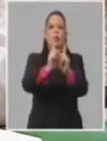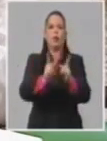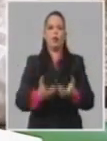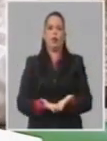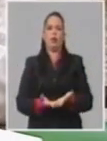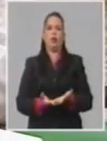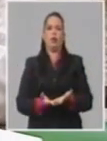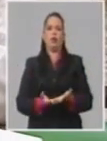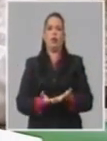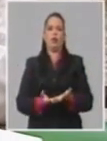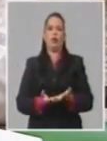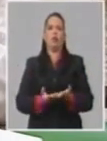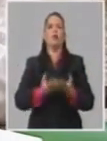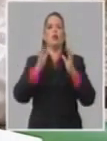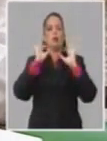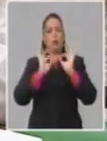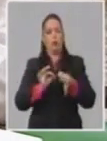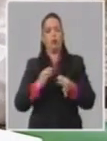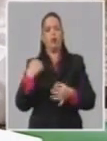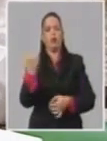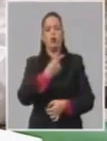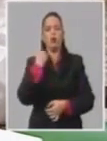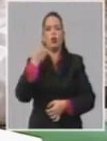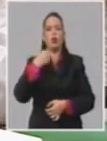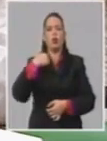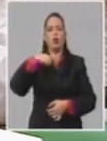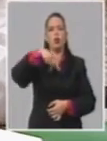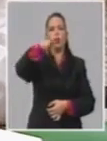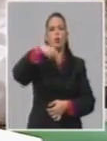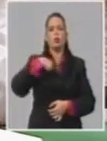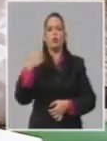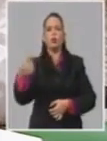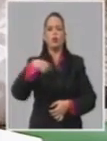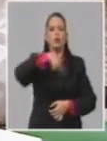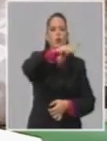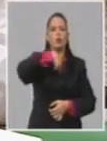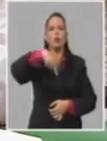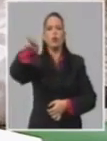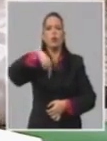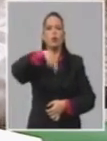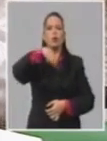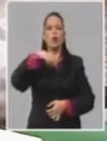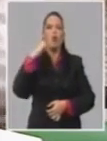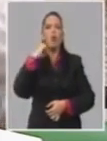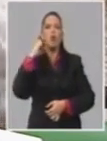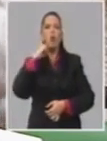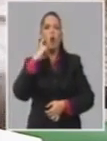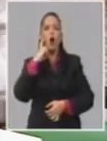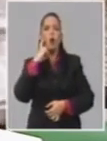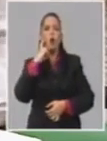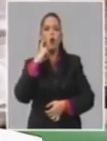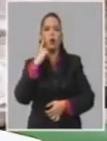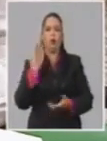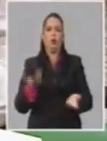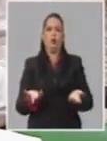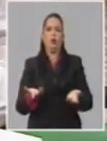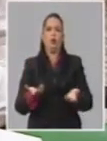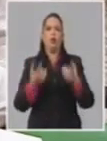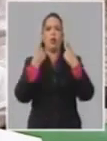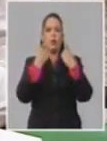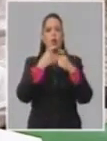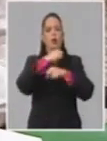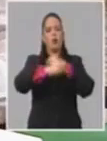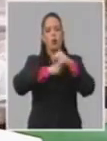nosotros mantenemos la misma movilidad con la situación que hemos tenido los últimos meses con el transporte público, tampoco se puede esperar que va a haber un incremento de